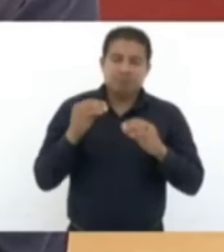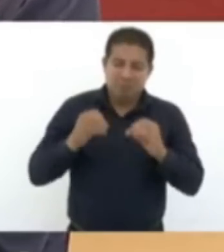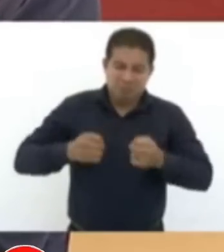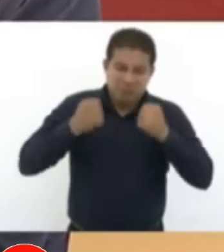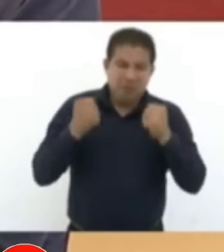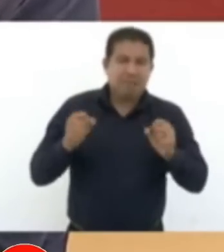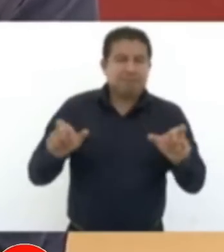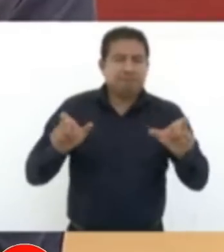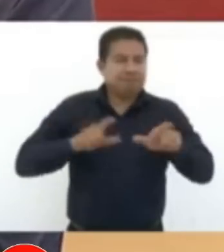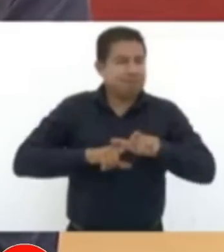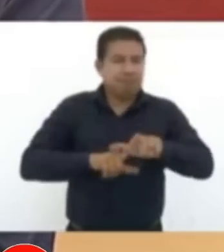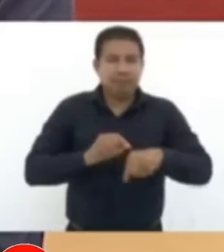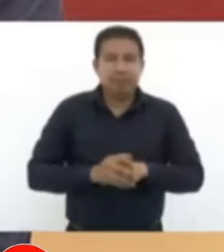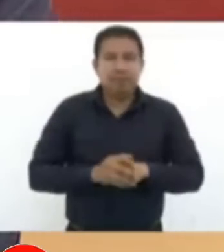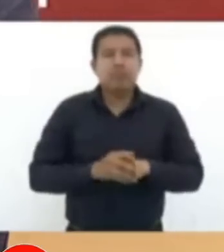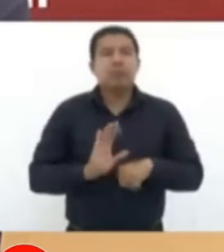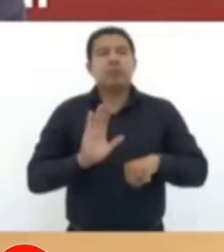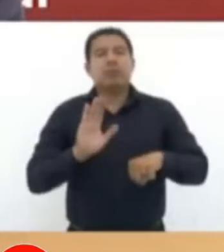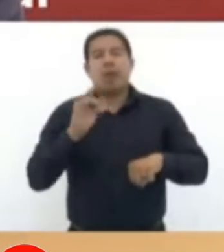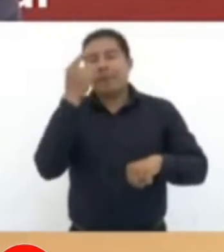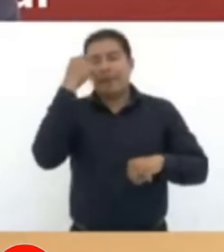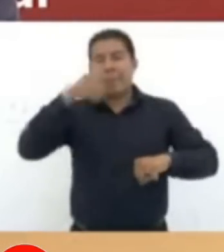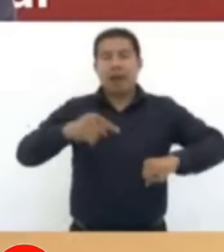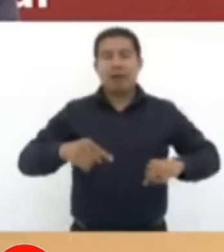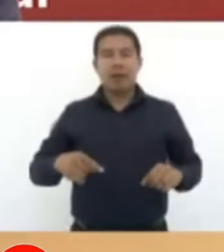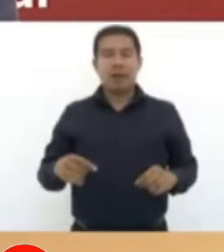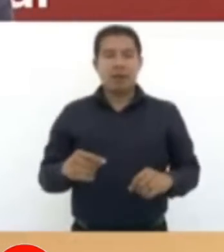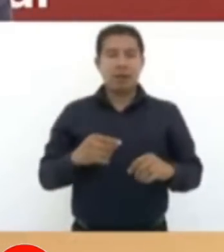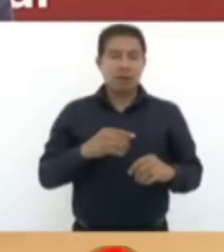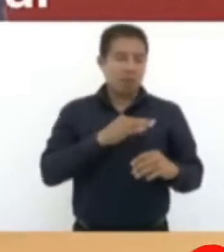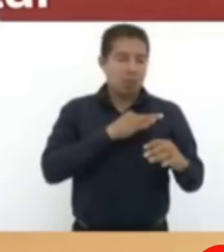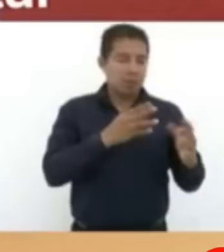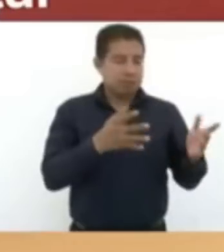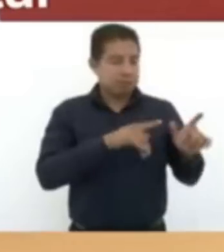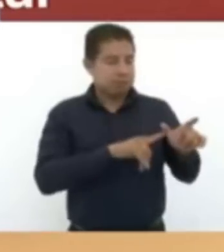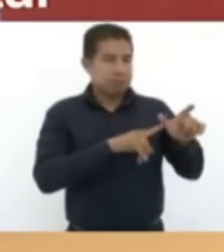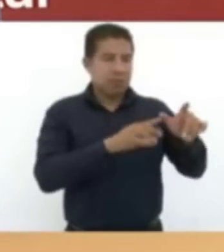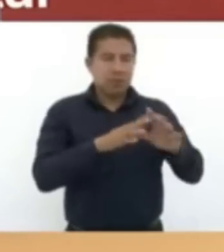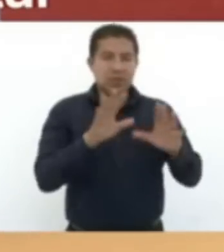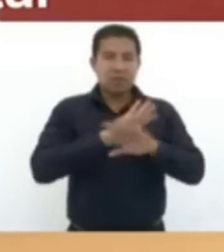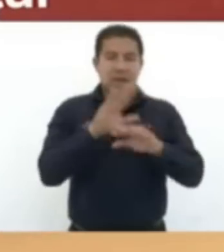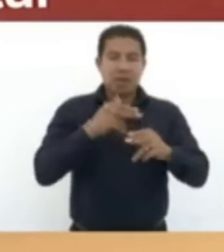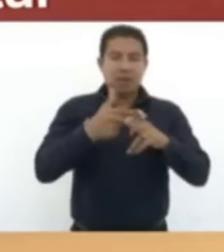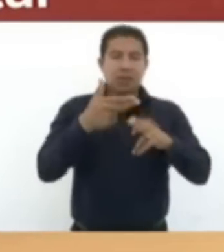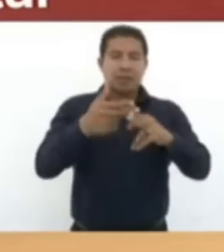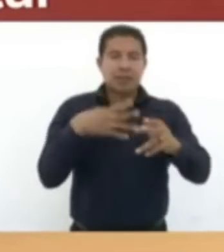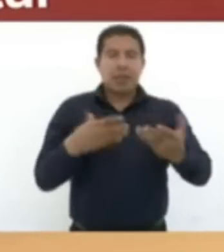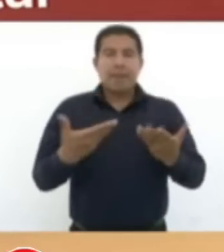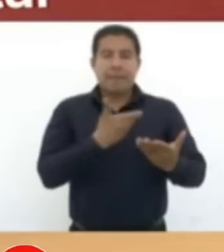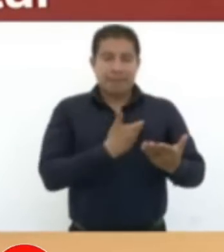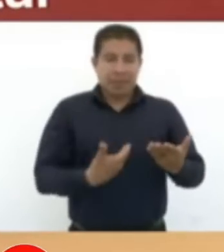para que cuando entregue yo la presidencia,